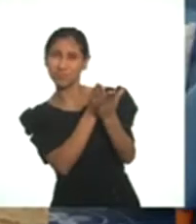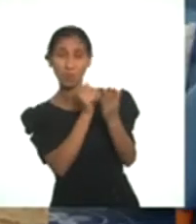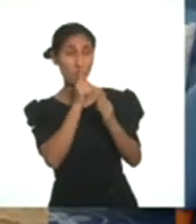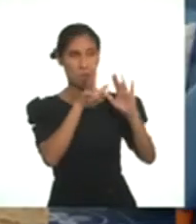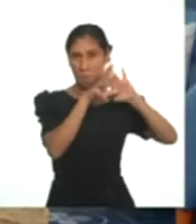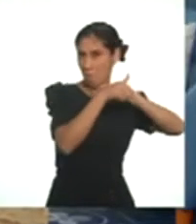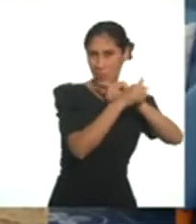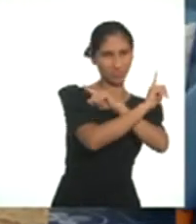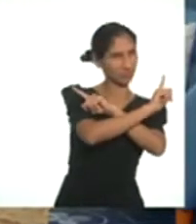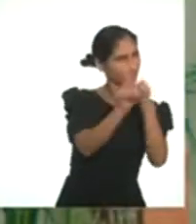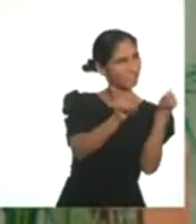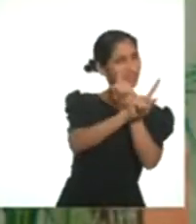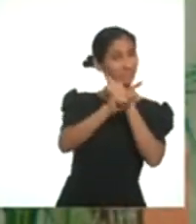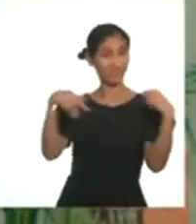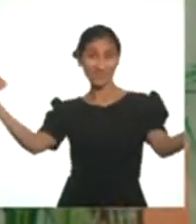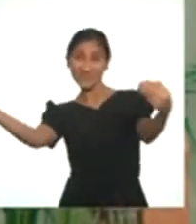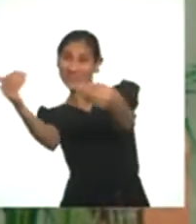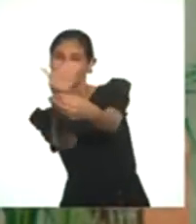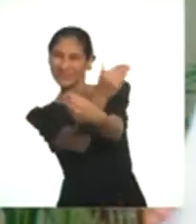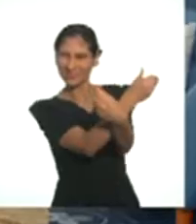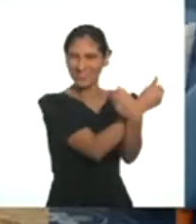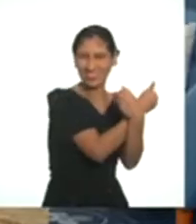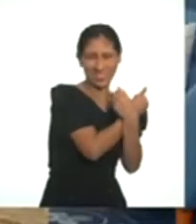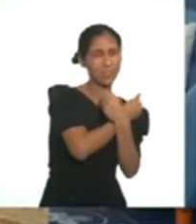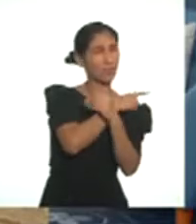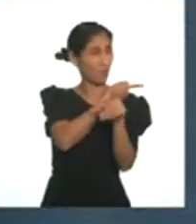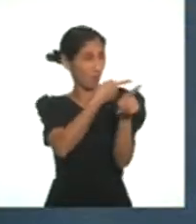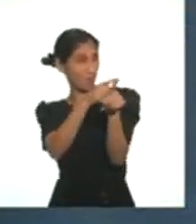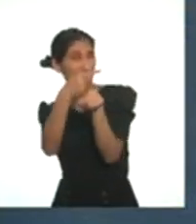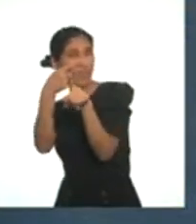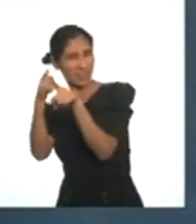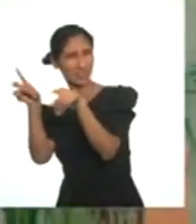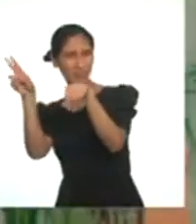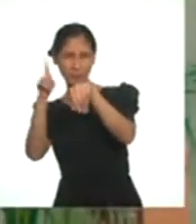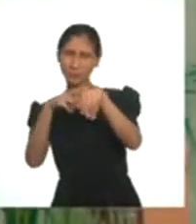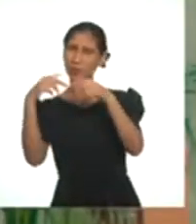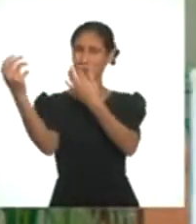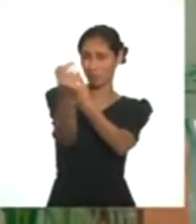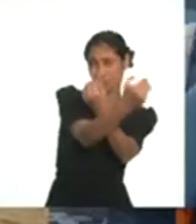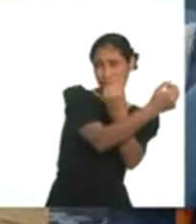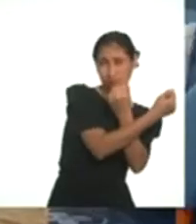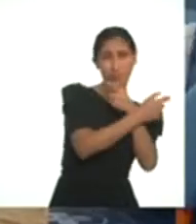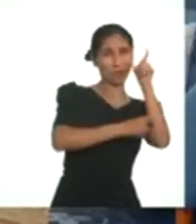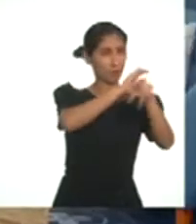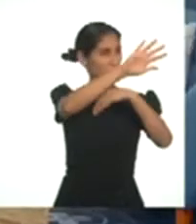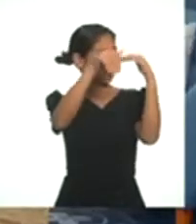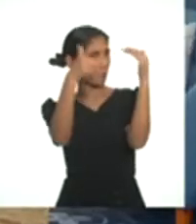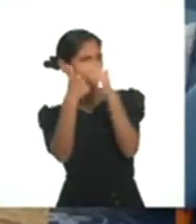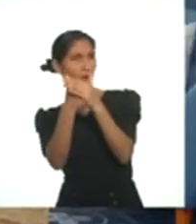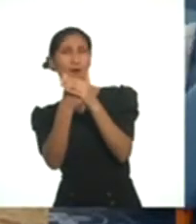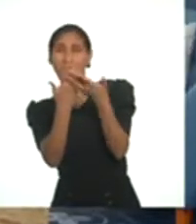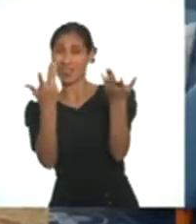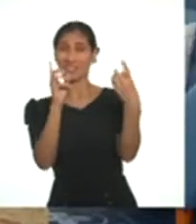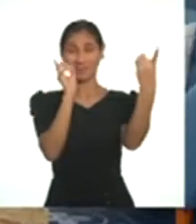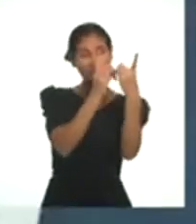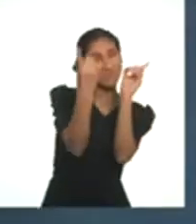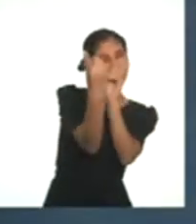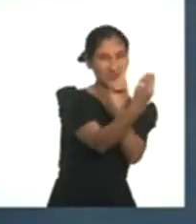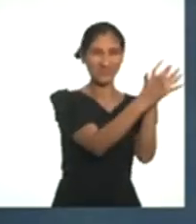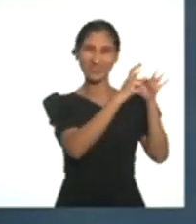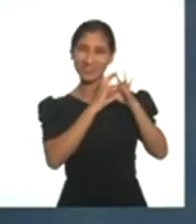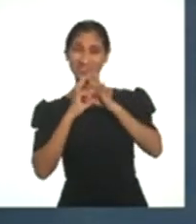sin corrupción. Abrazando nuestras diferencias y a todas nuestras razas. Trabajando en